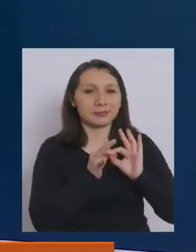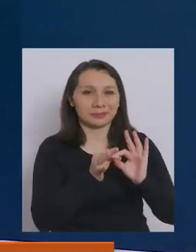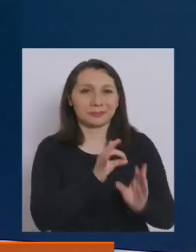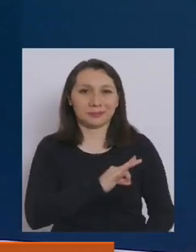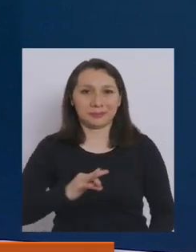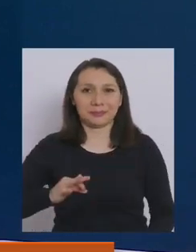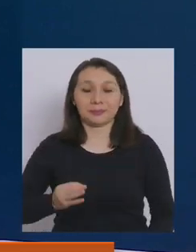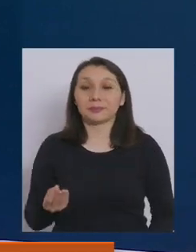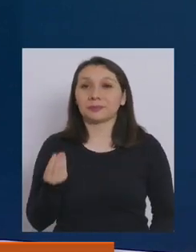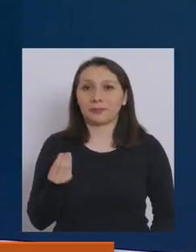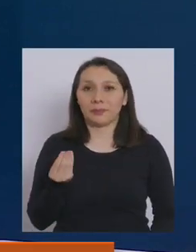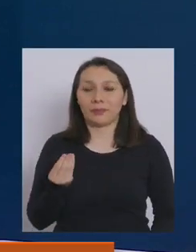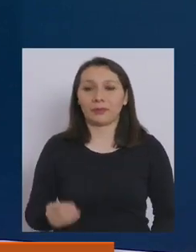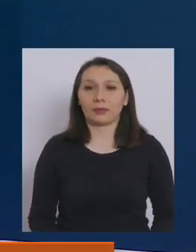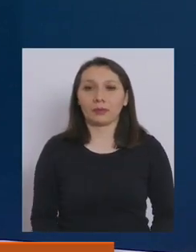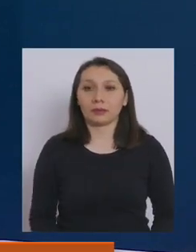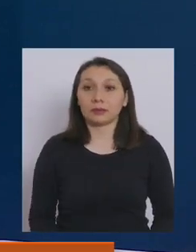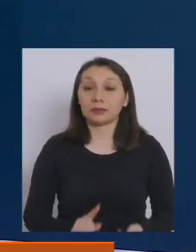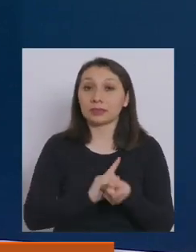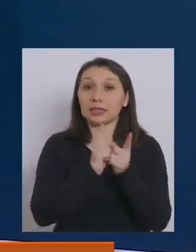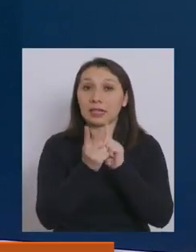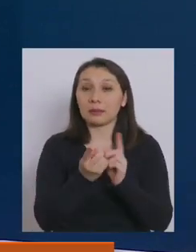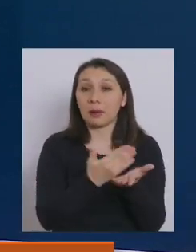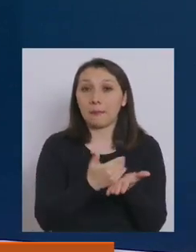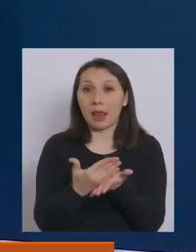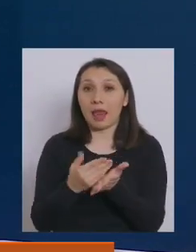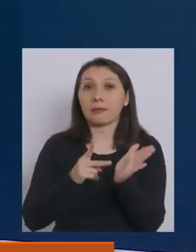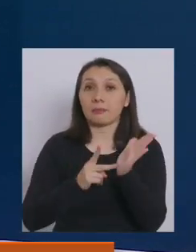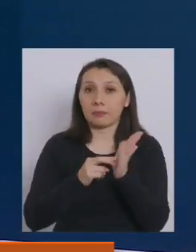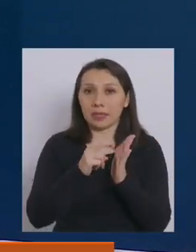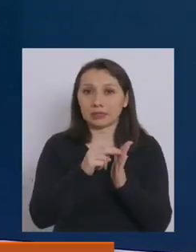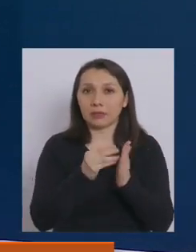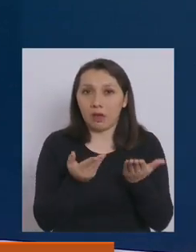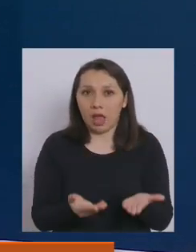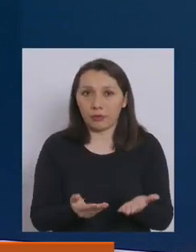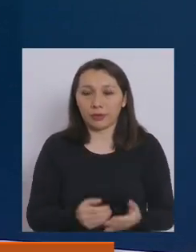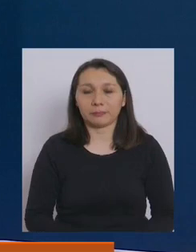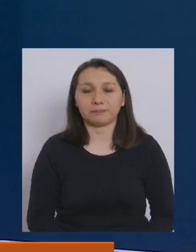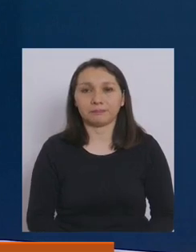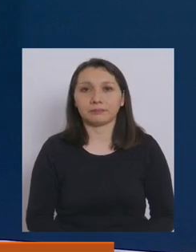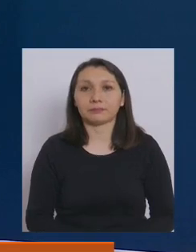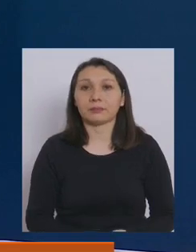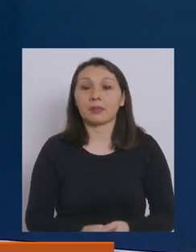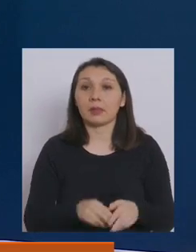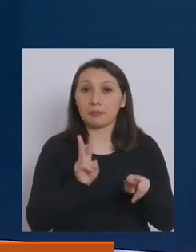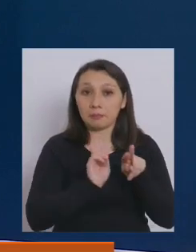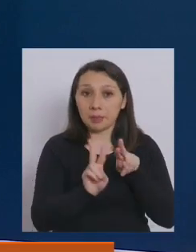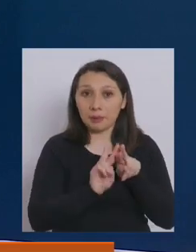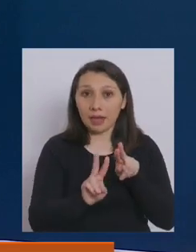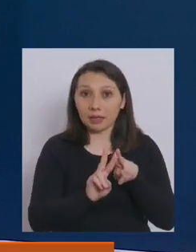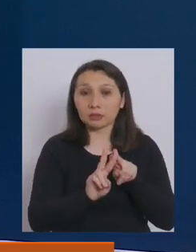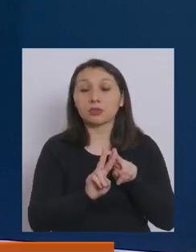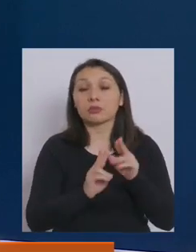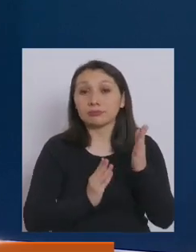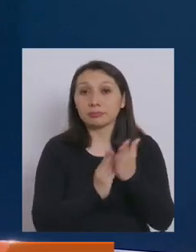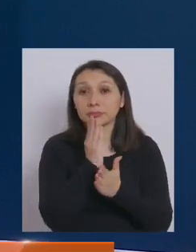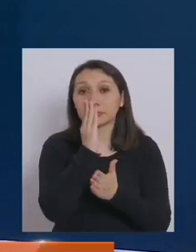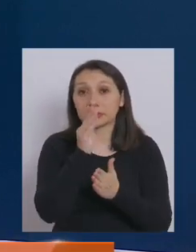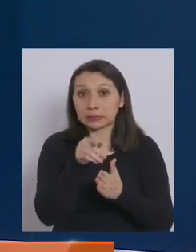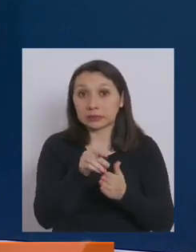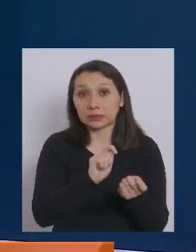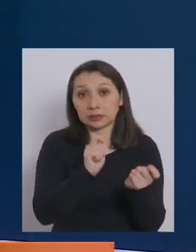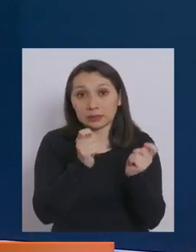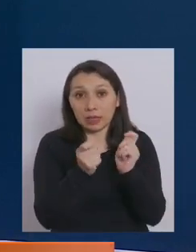Ministro. Bueno, los cambios en el plan Paso a Paso son los siguientes. Pasan de preparación a apertura inicial